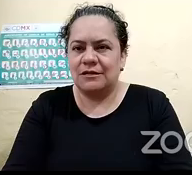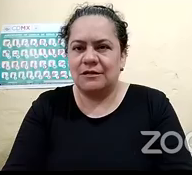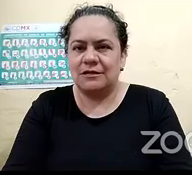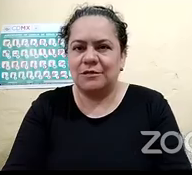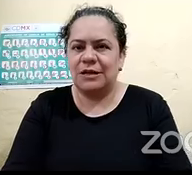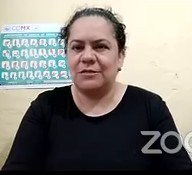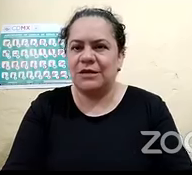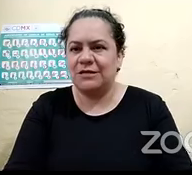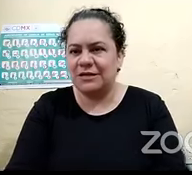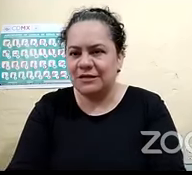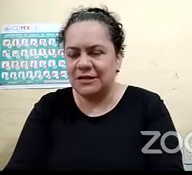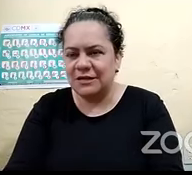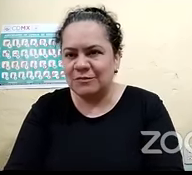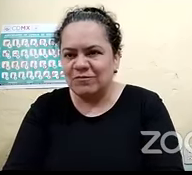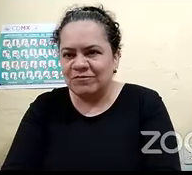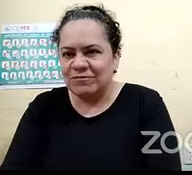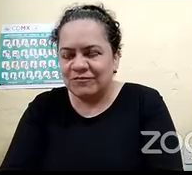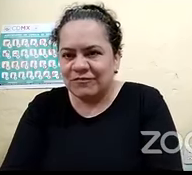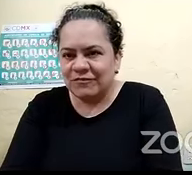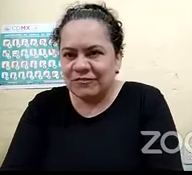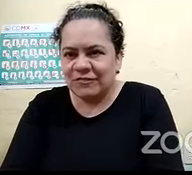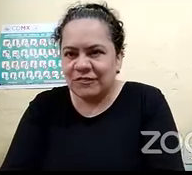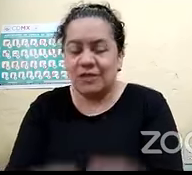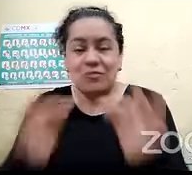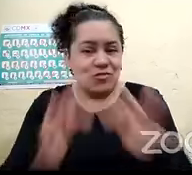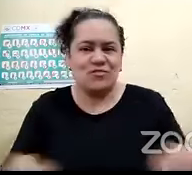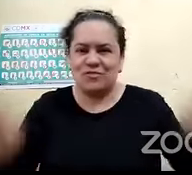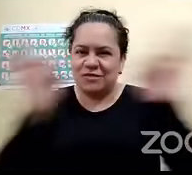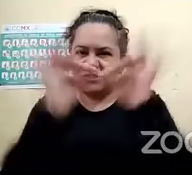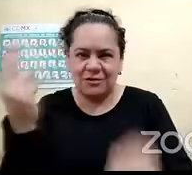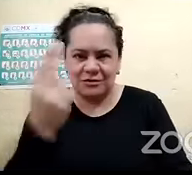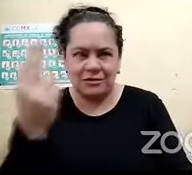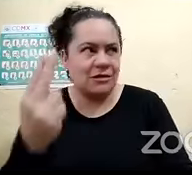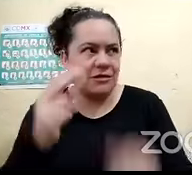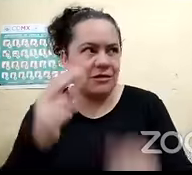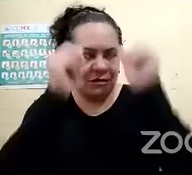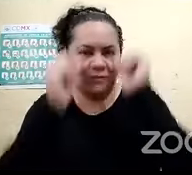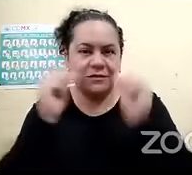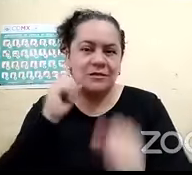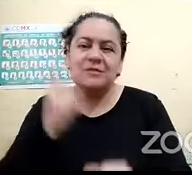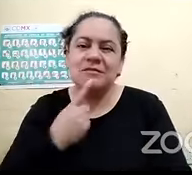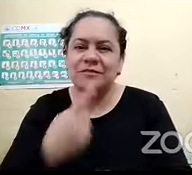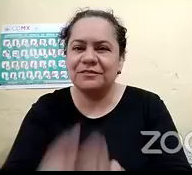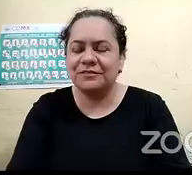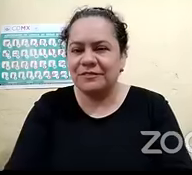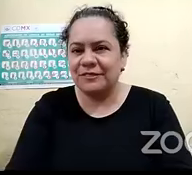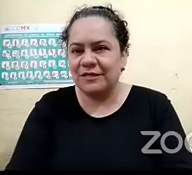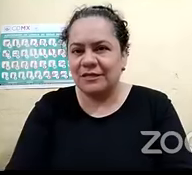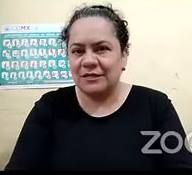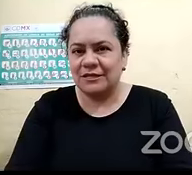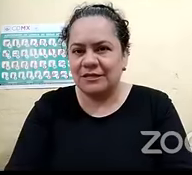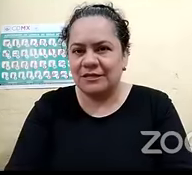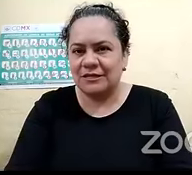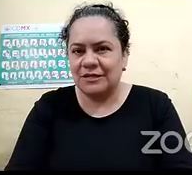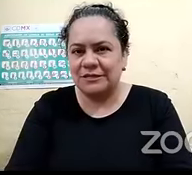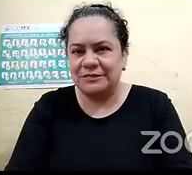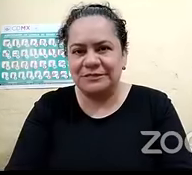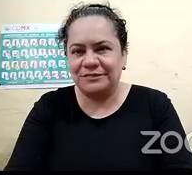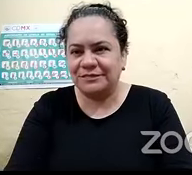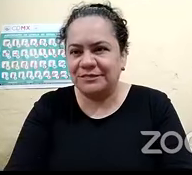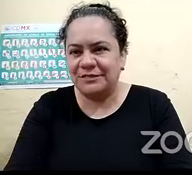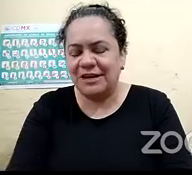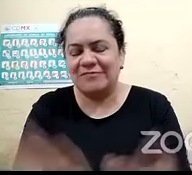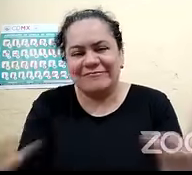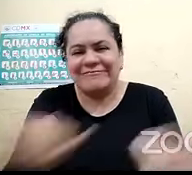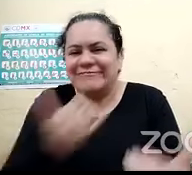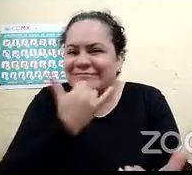excelentes panelistas felicidades son los comentarios que alcanzo a ver en la pantalla y bueno como les digo el tiempo ya nos comió entonces antes